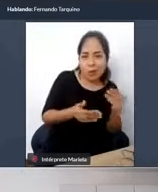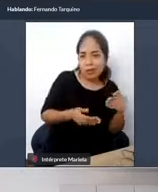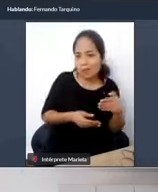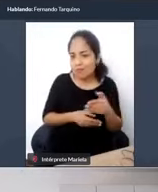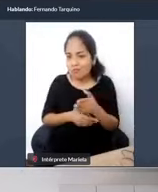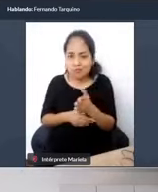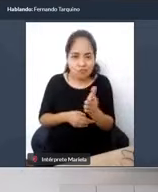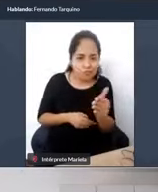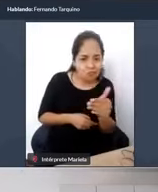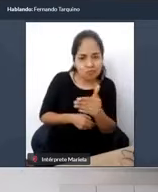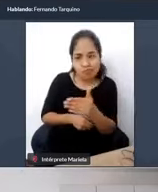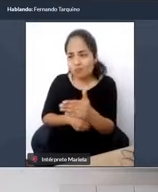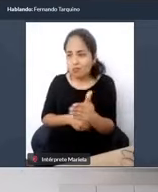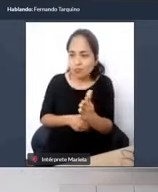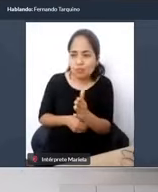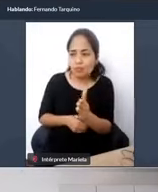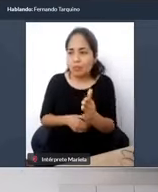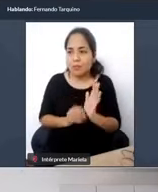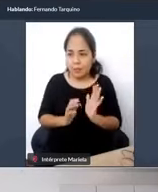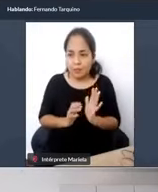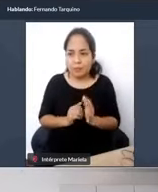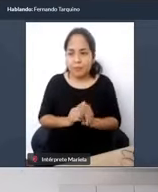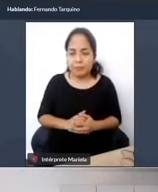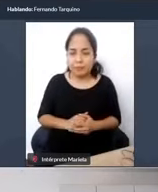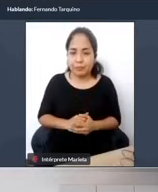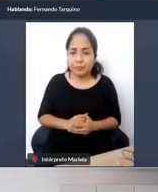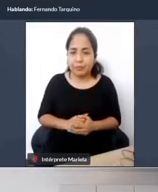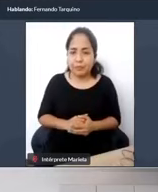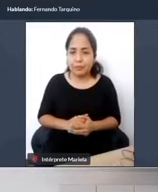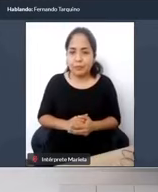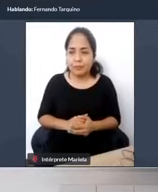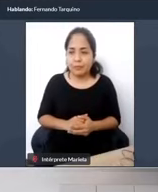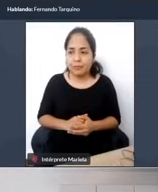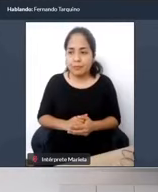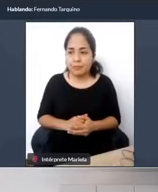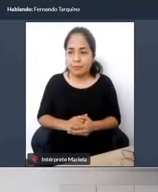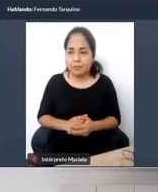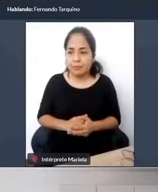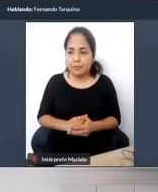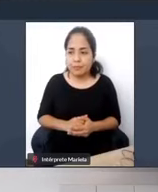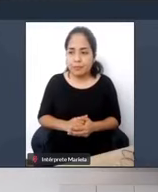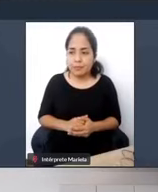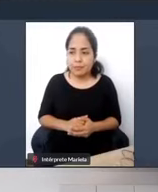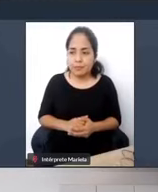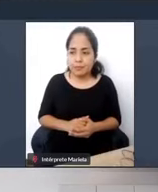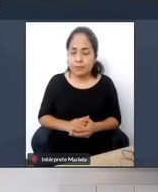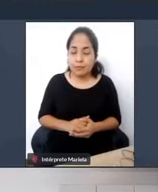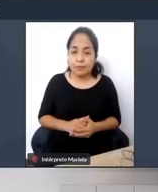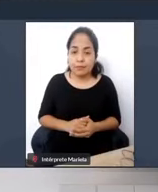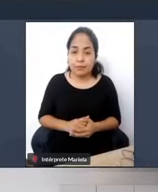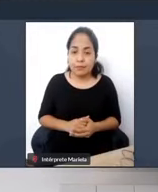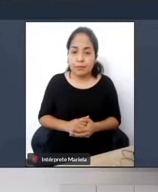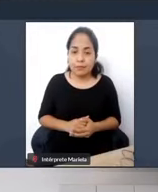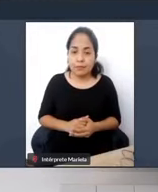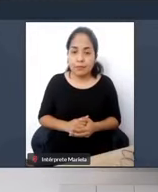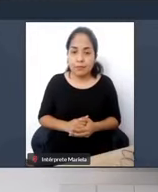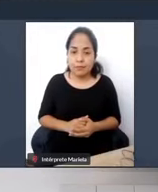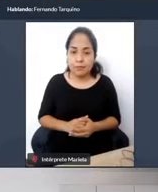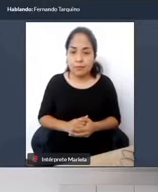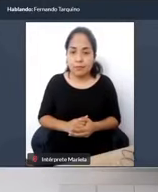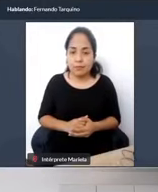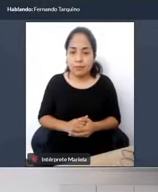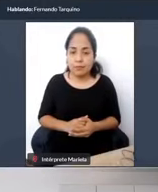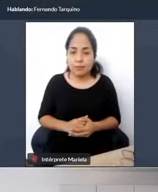Safe Intersection Crossing porque como bien también se comentó pues es la parte que la